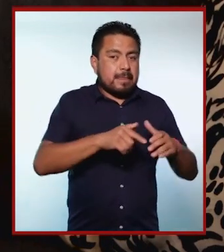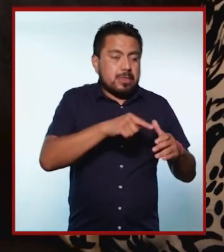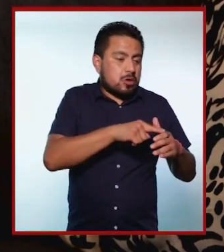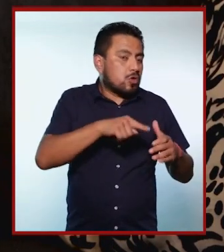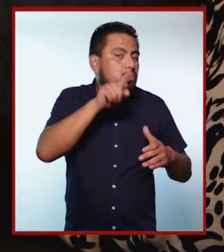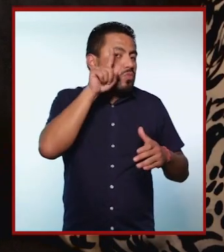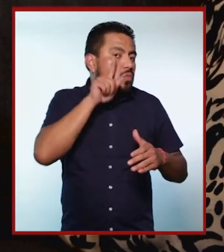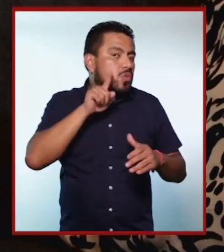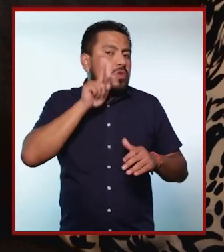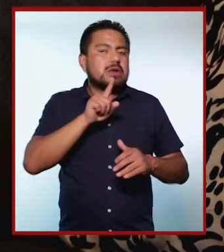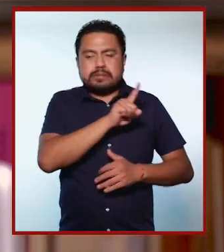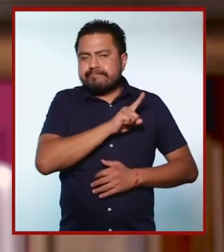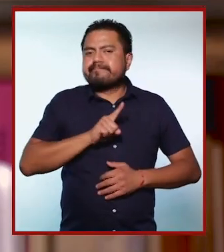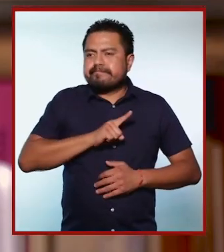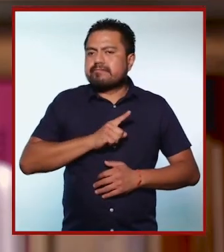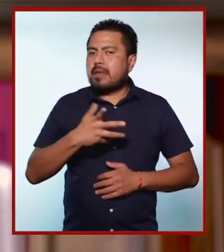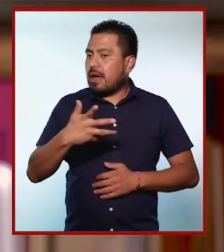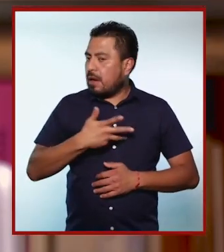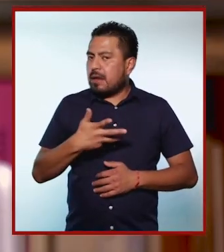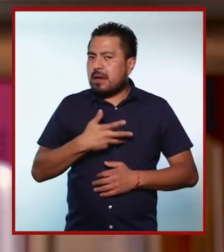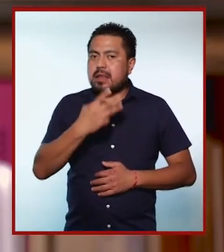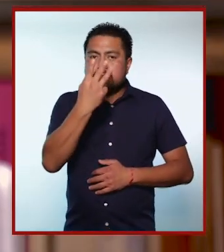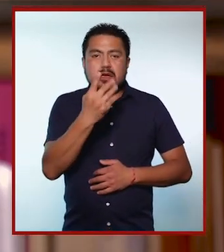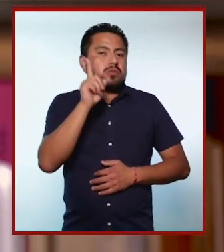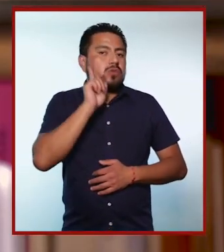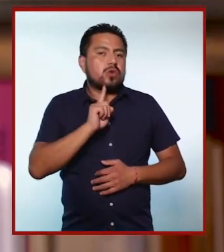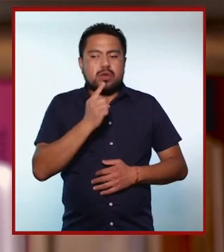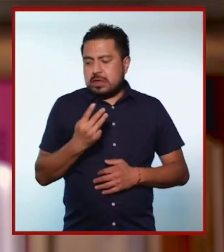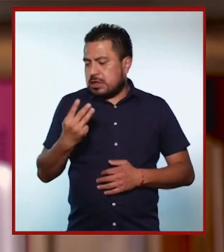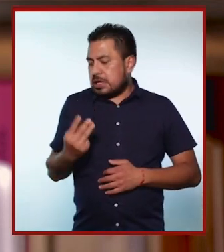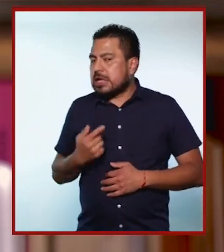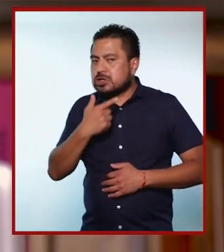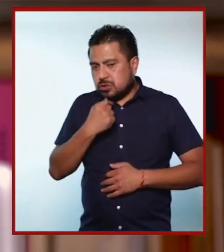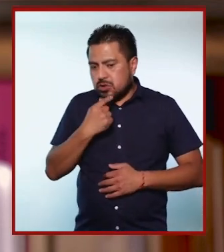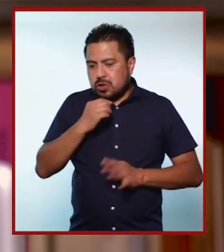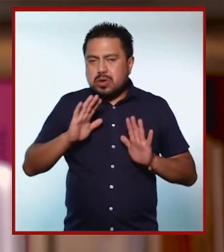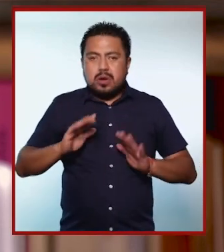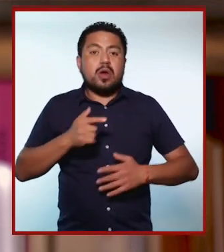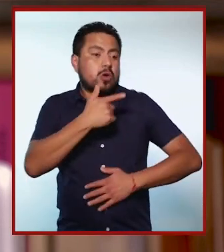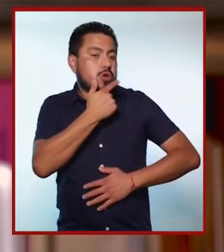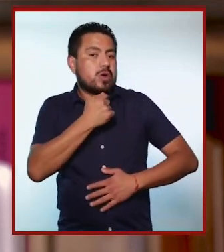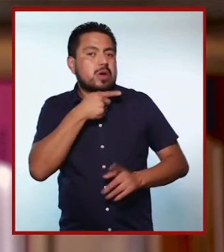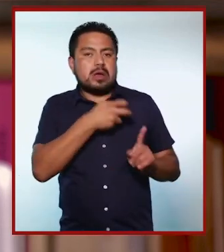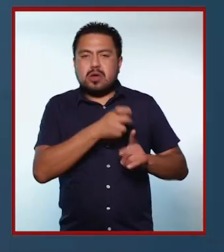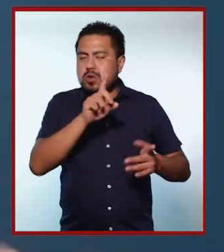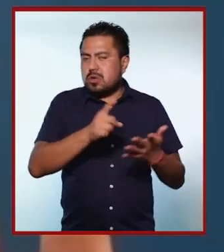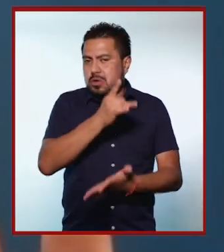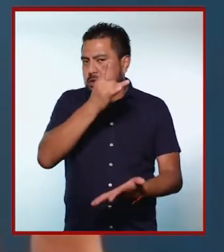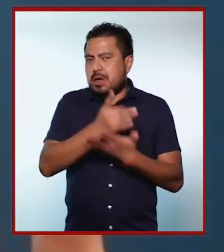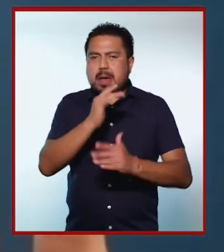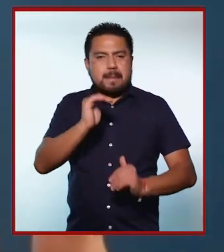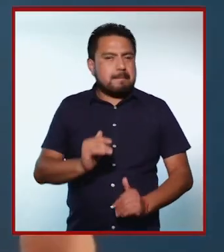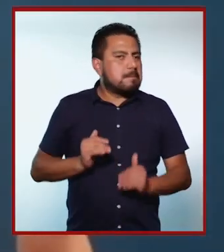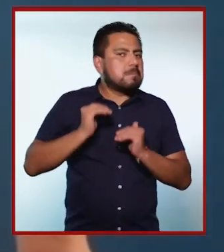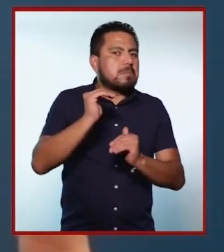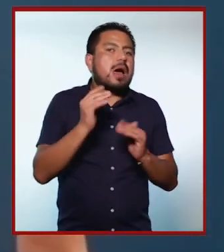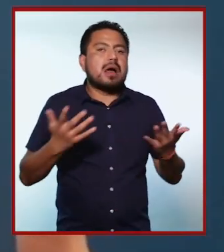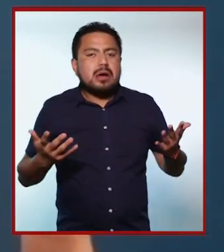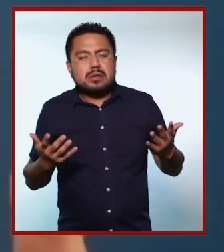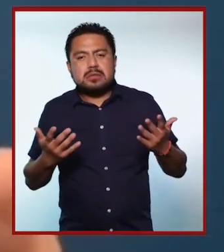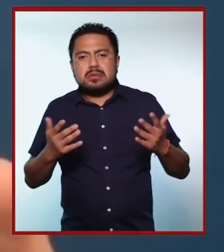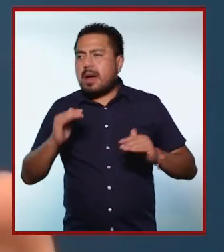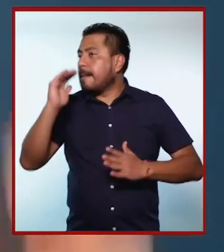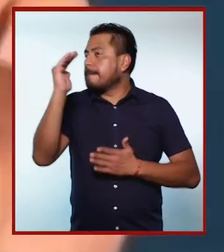el caso de las mujeres, mínimo debe de haber tres mujeres y tres hombres, ¿no? Los hombres solo puede haber como